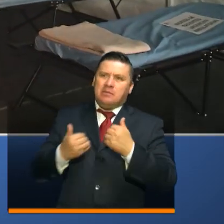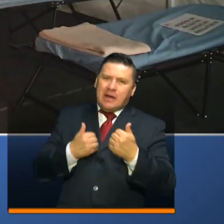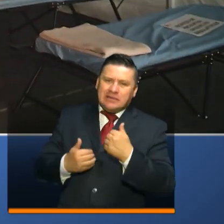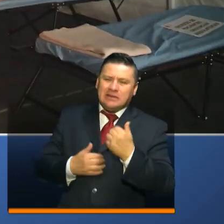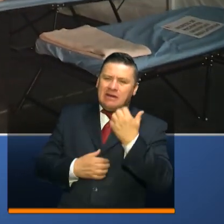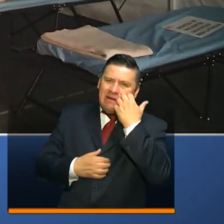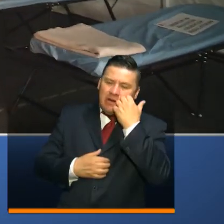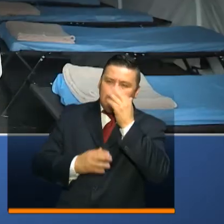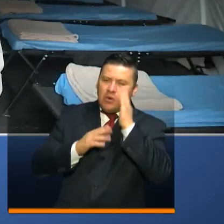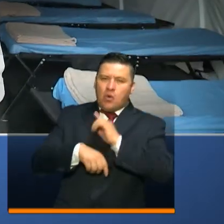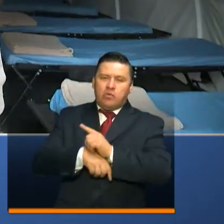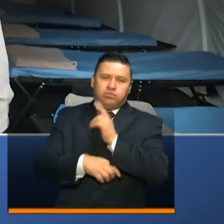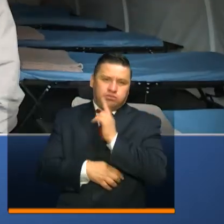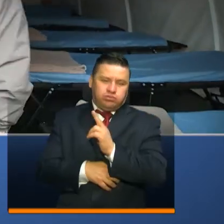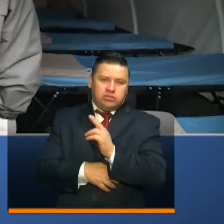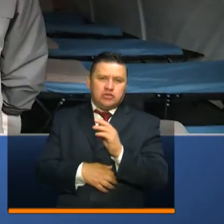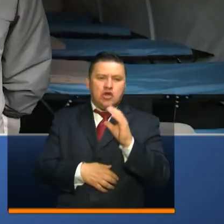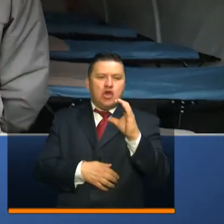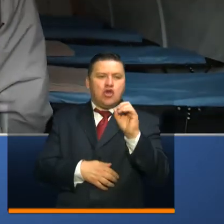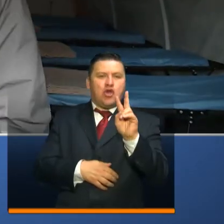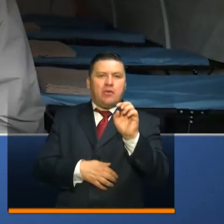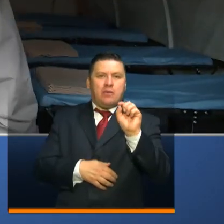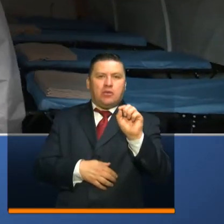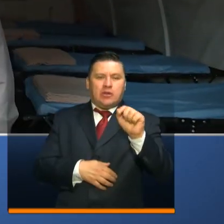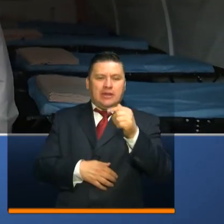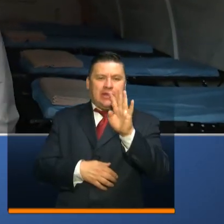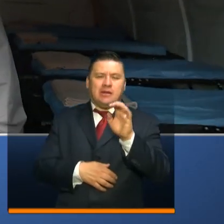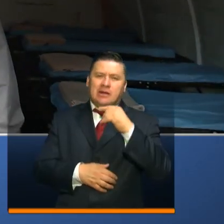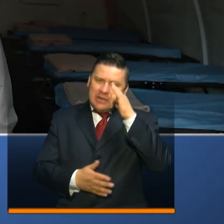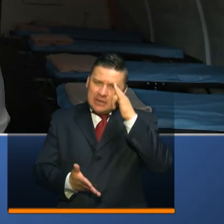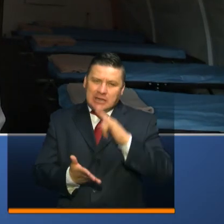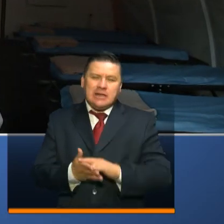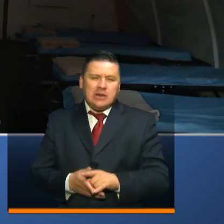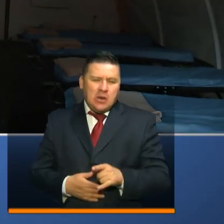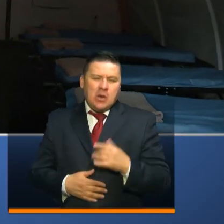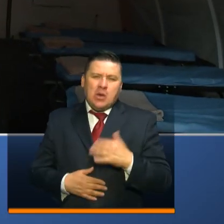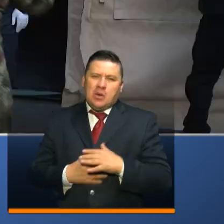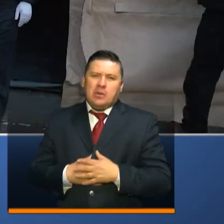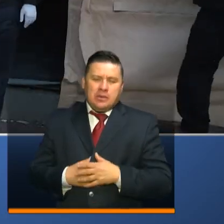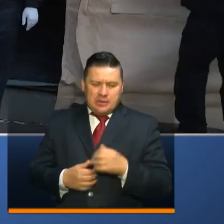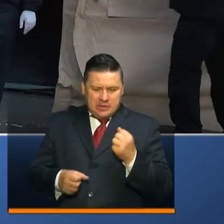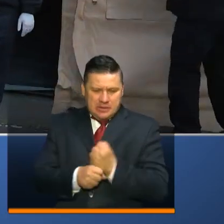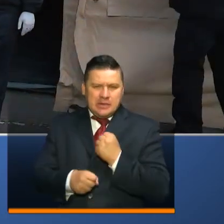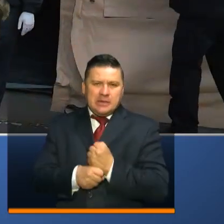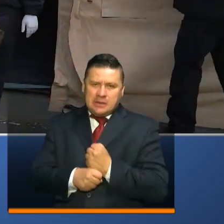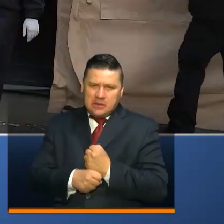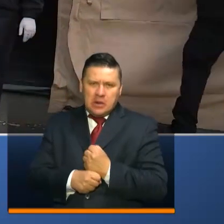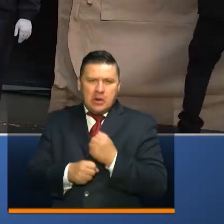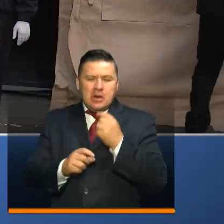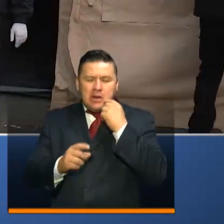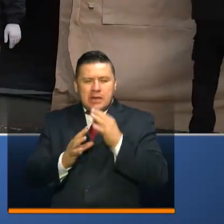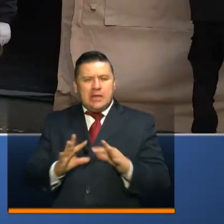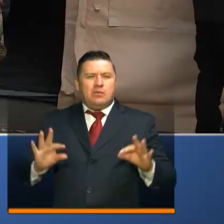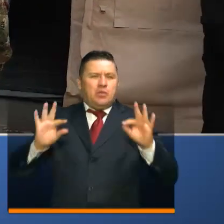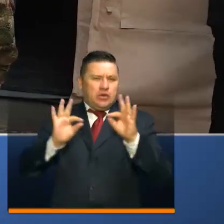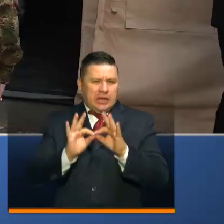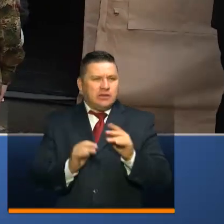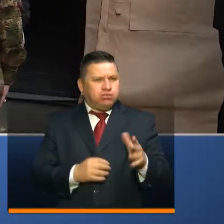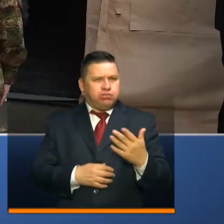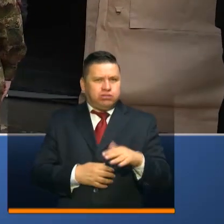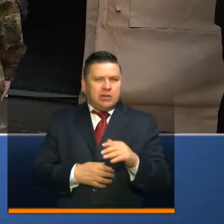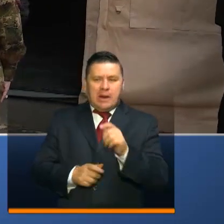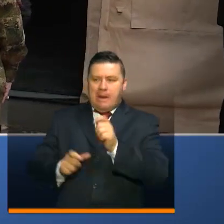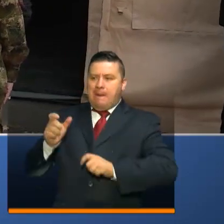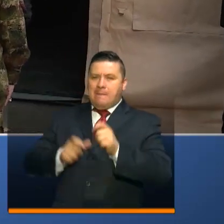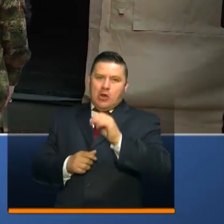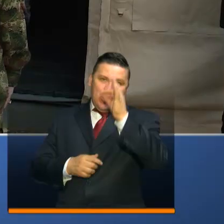frente a esta contingencia del COVID-19. Creo que ha sido un trabajo también muy importante de parte